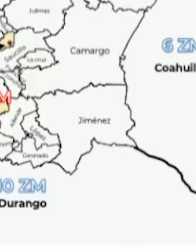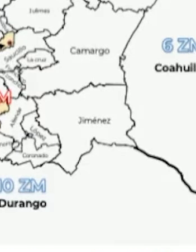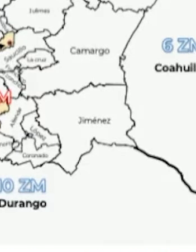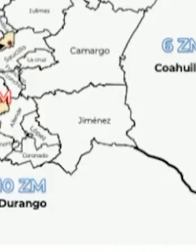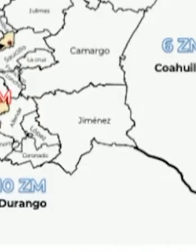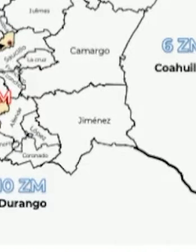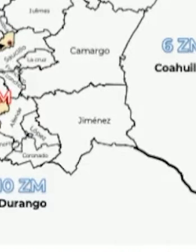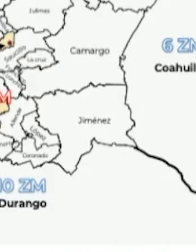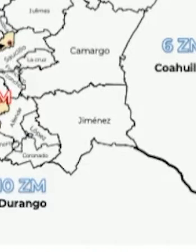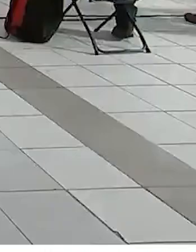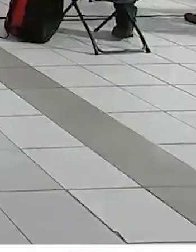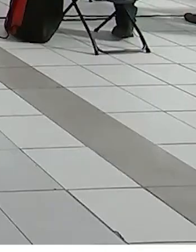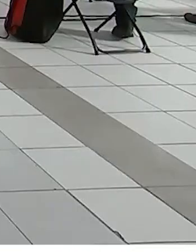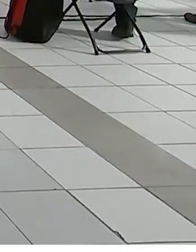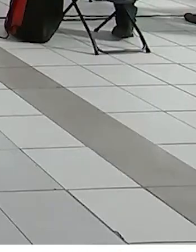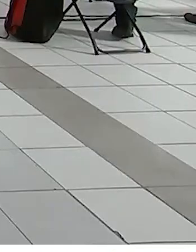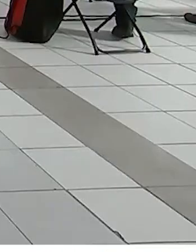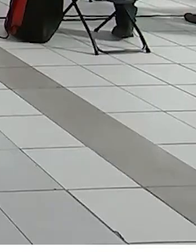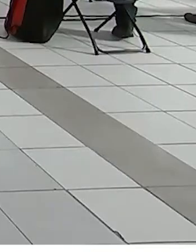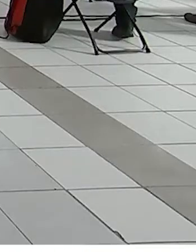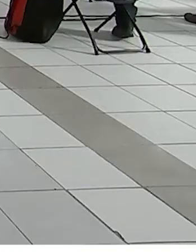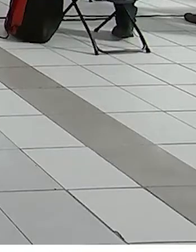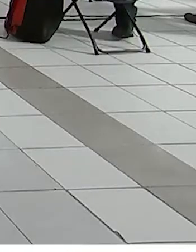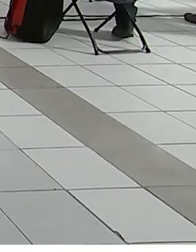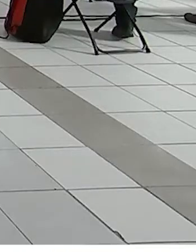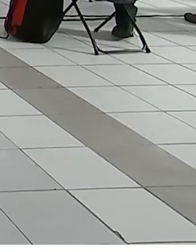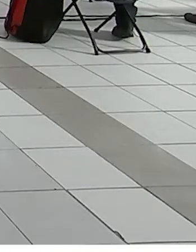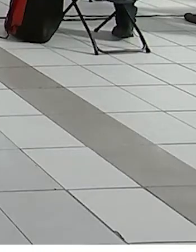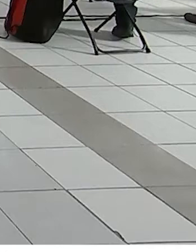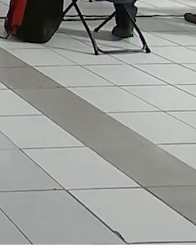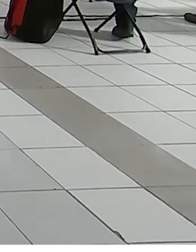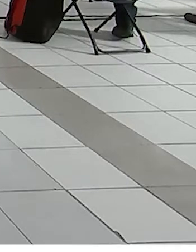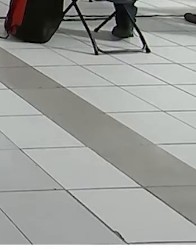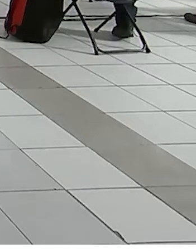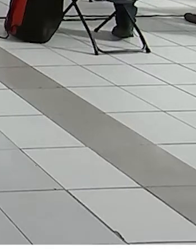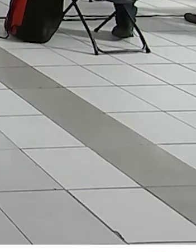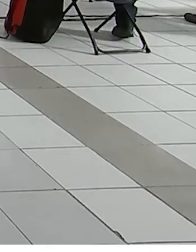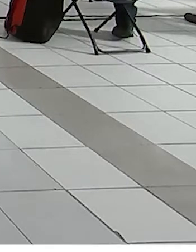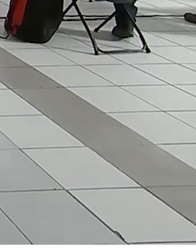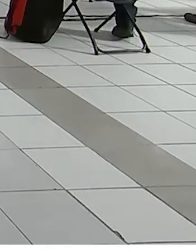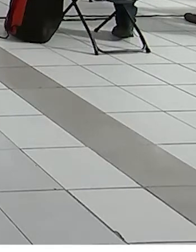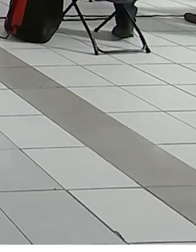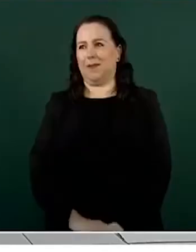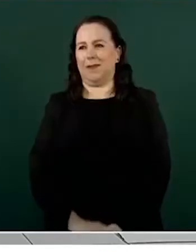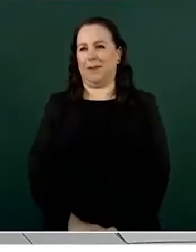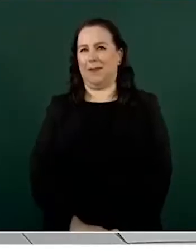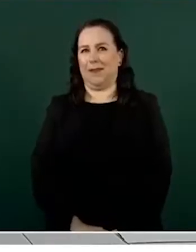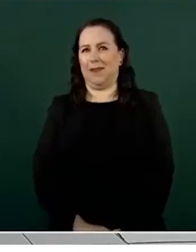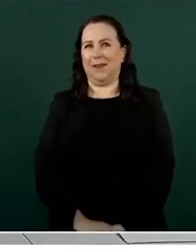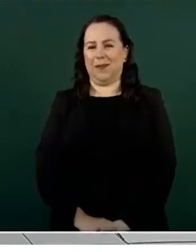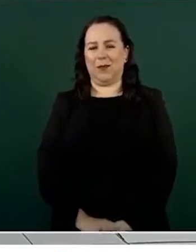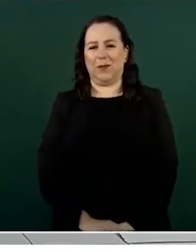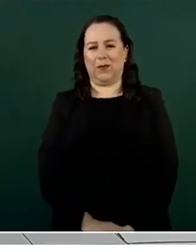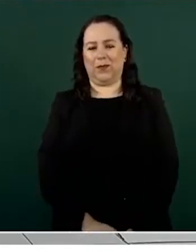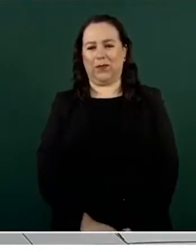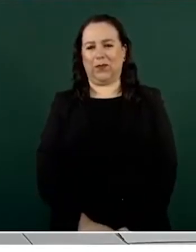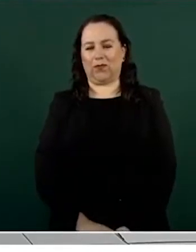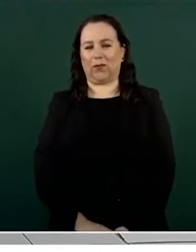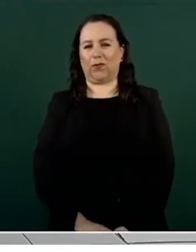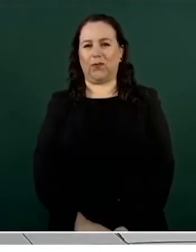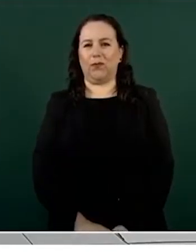incidencia delictiva en el estado, tenemos aquí una serie de delitos en cuanto a